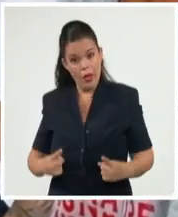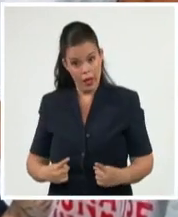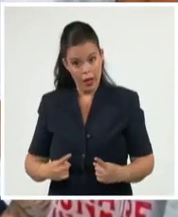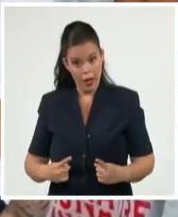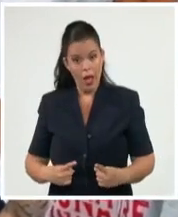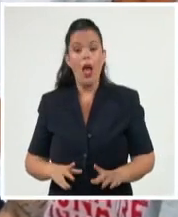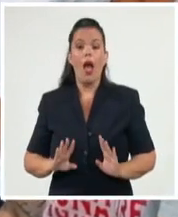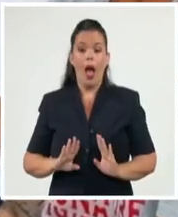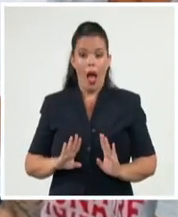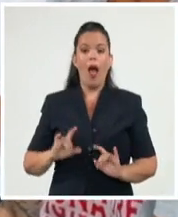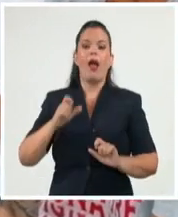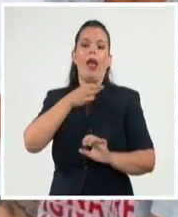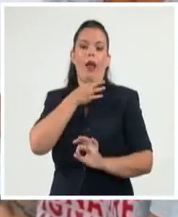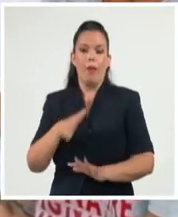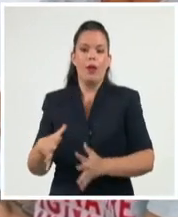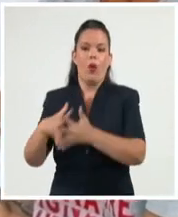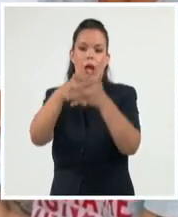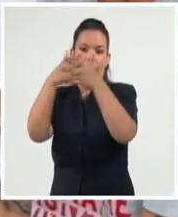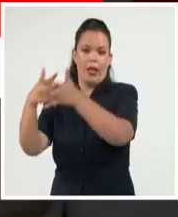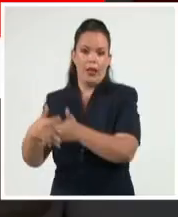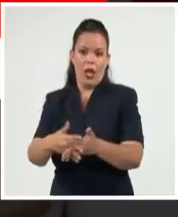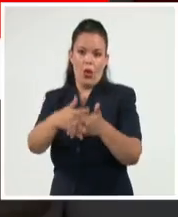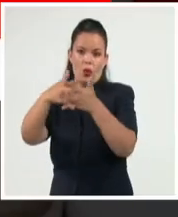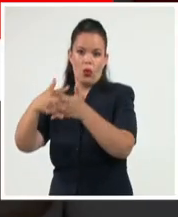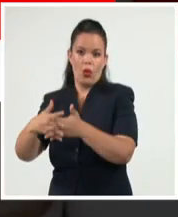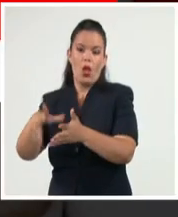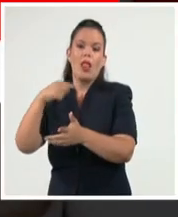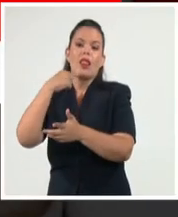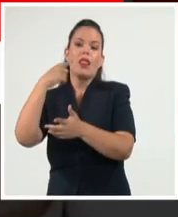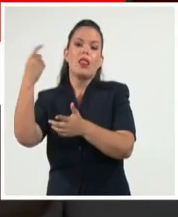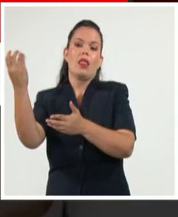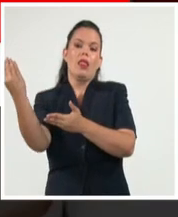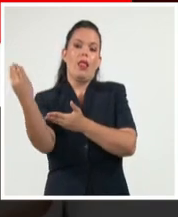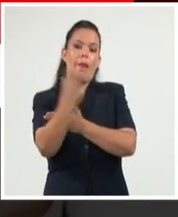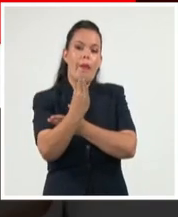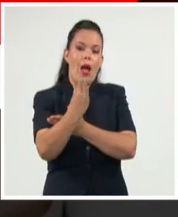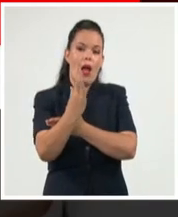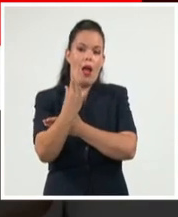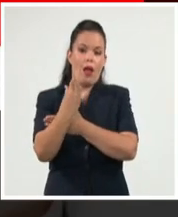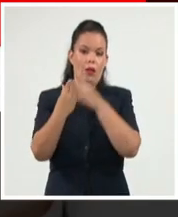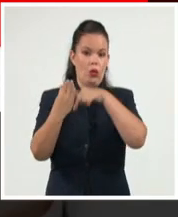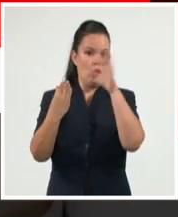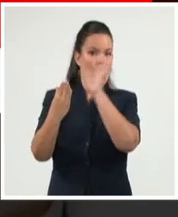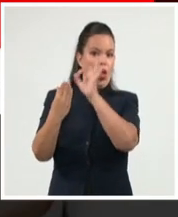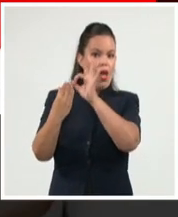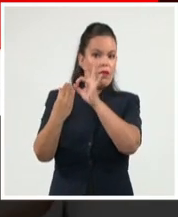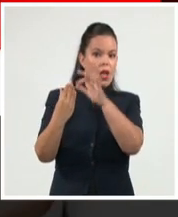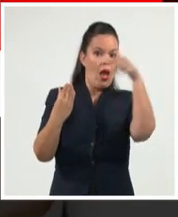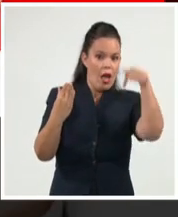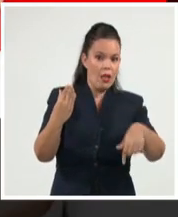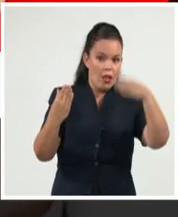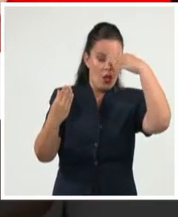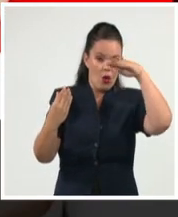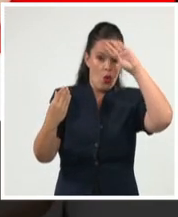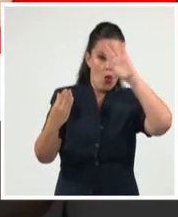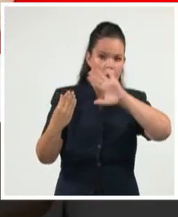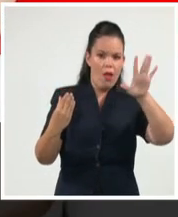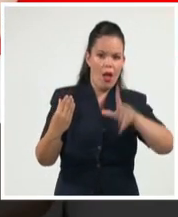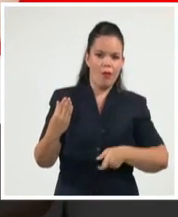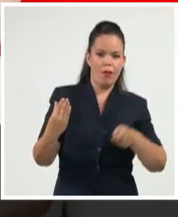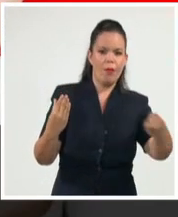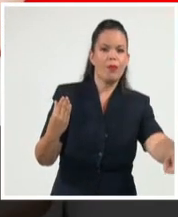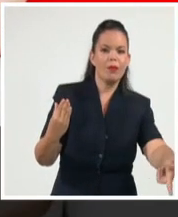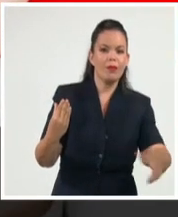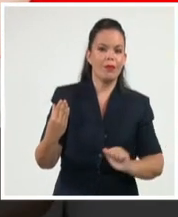pago de la compañía estadounidense. Hernández González denunció el impacto negativo de la restricción tanto para los